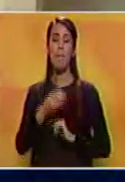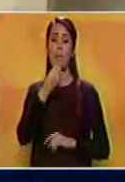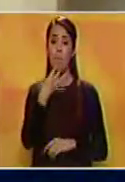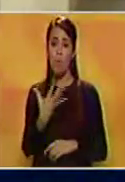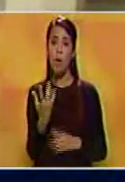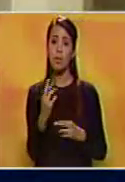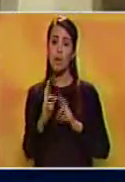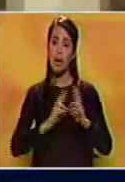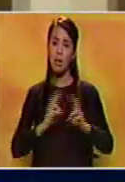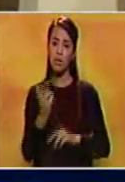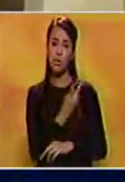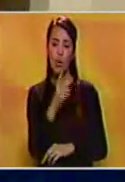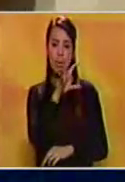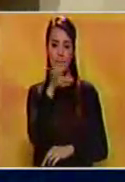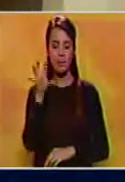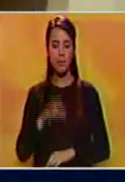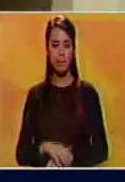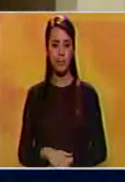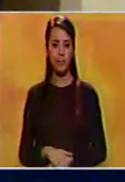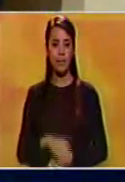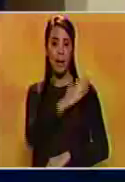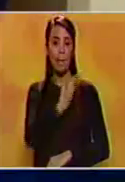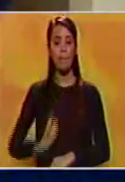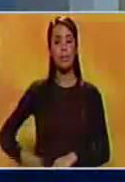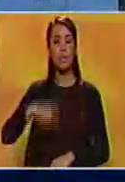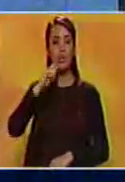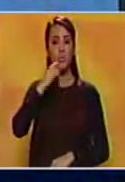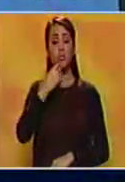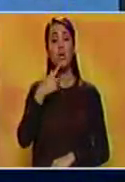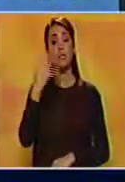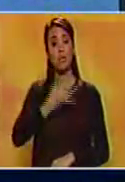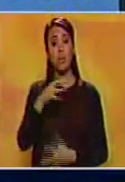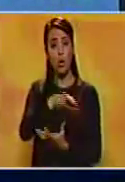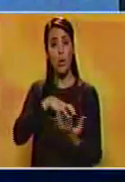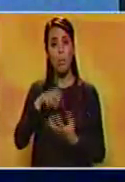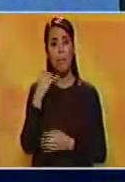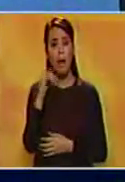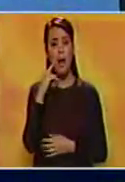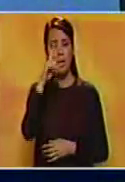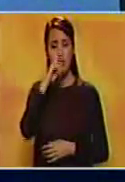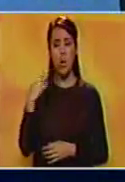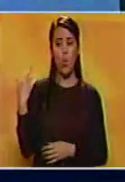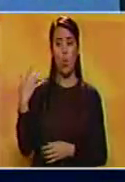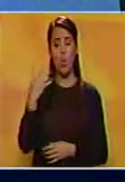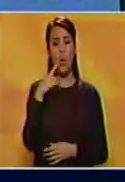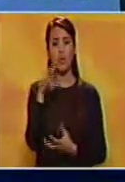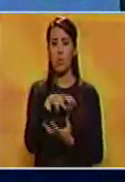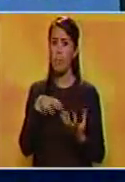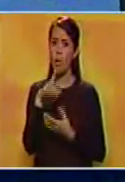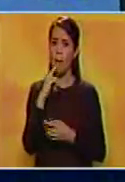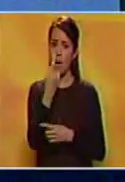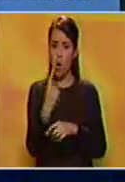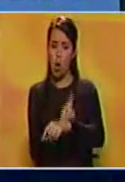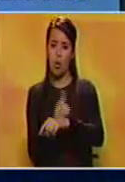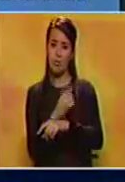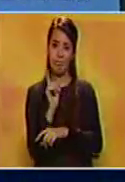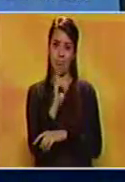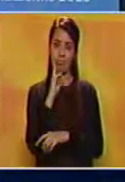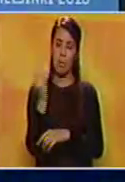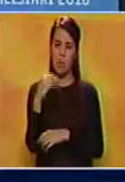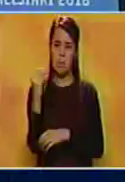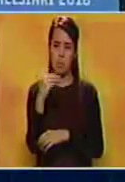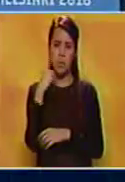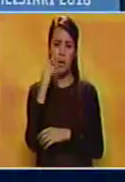en las relaciones entre ambas naciones. El mandatario ruso aseguró que los problemas acumulados por años no se arreglan en unas horas, por lo que